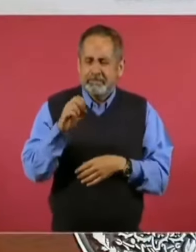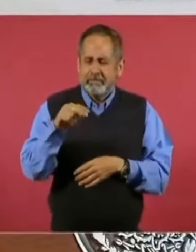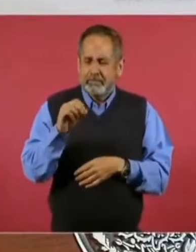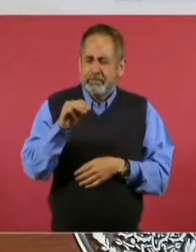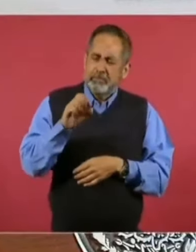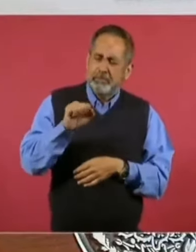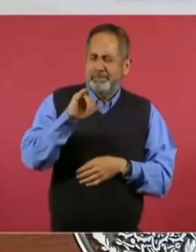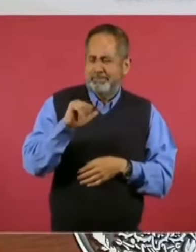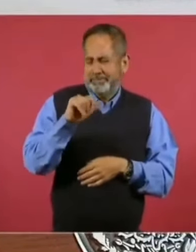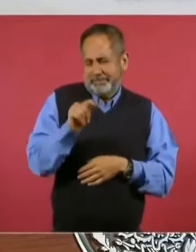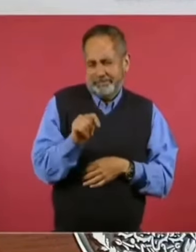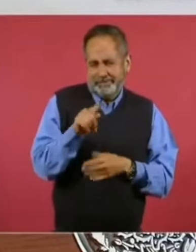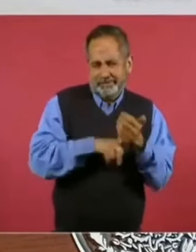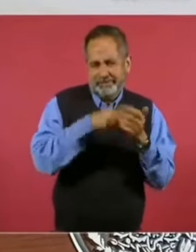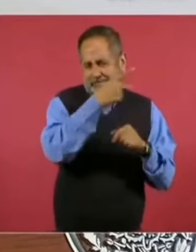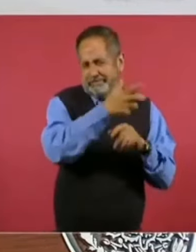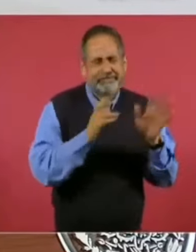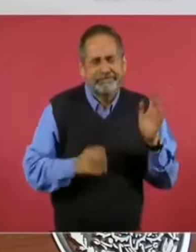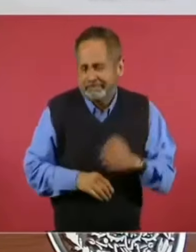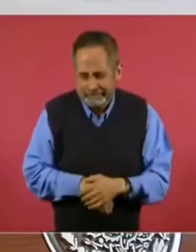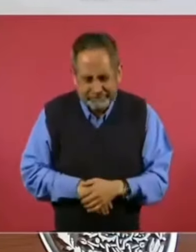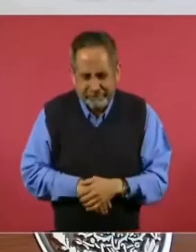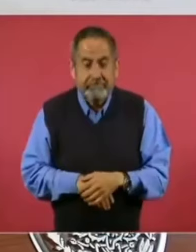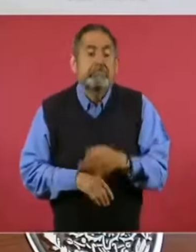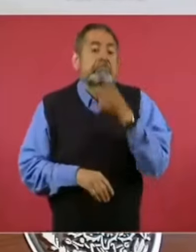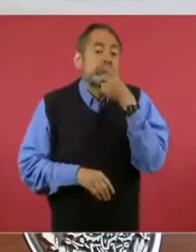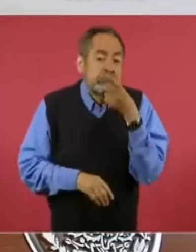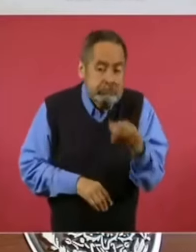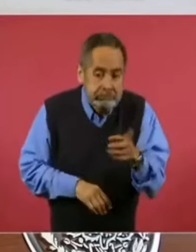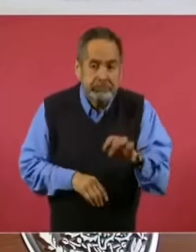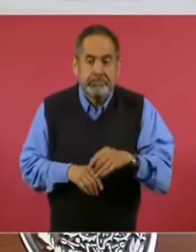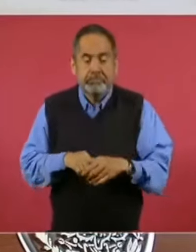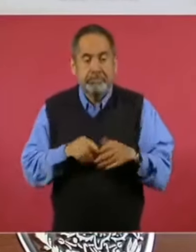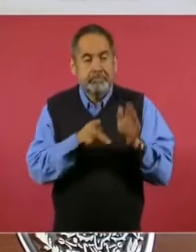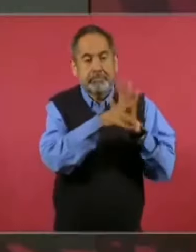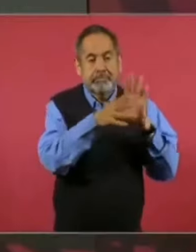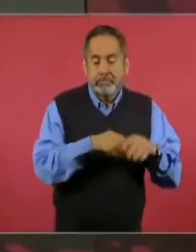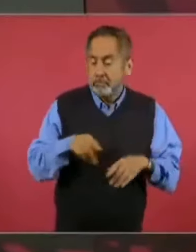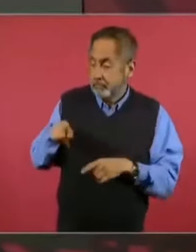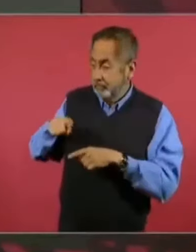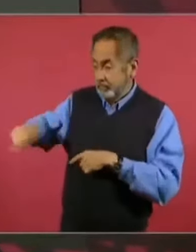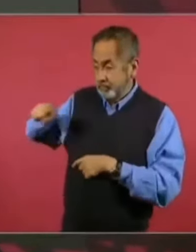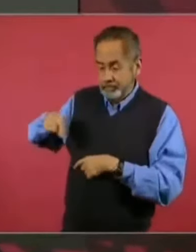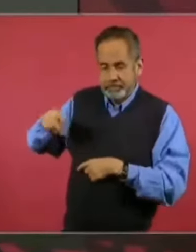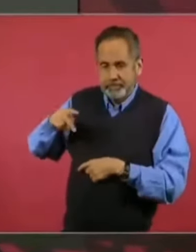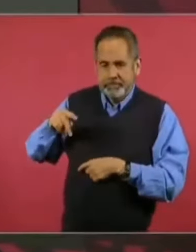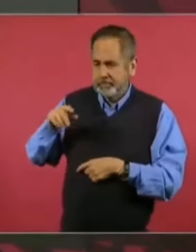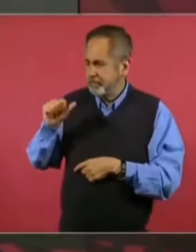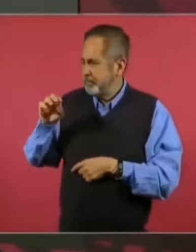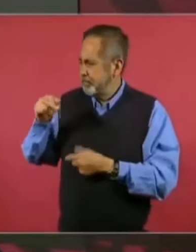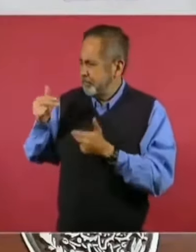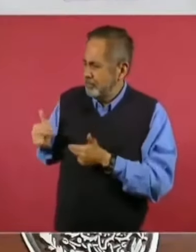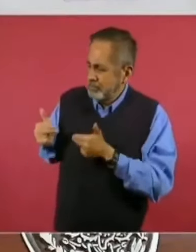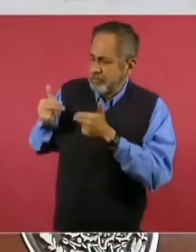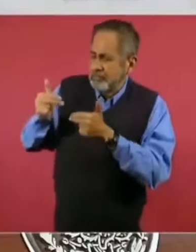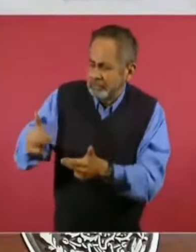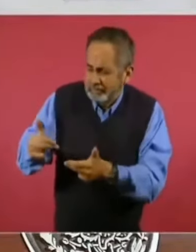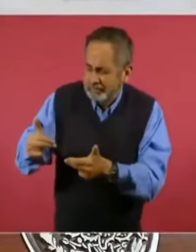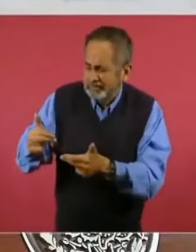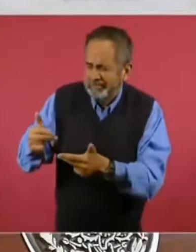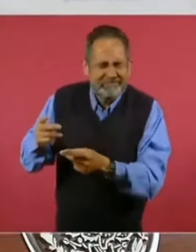que le voy a heredar, ¿con qué?, a ver si sacas,